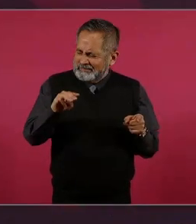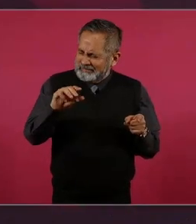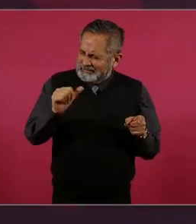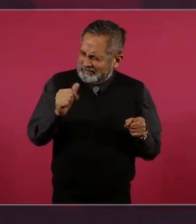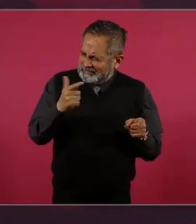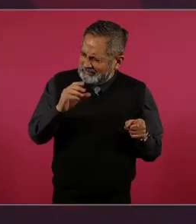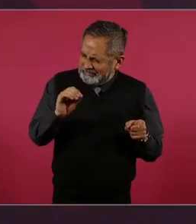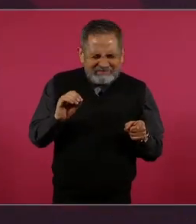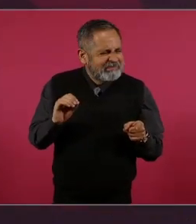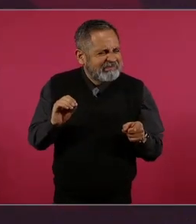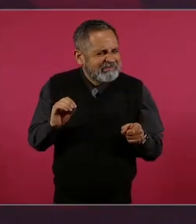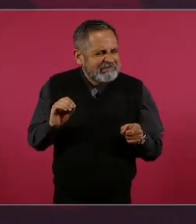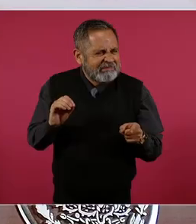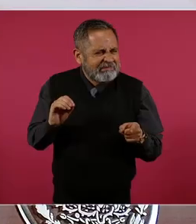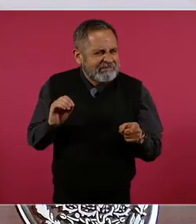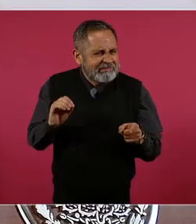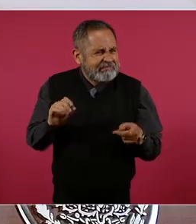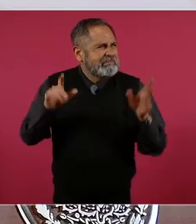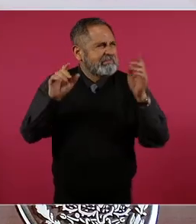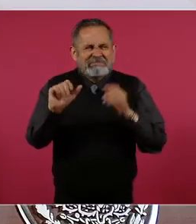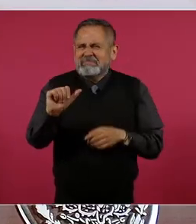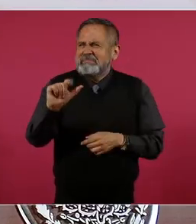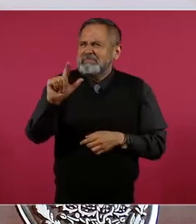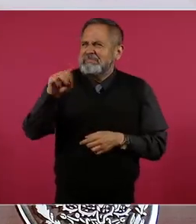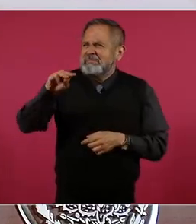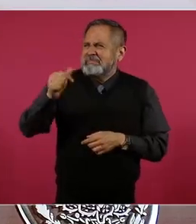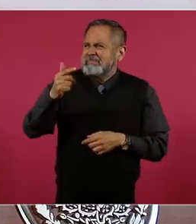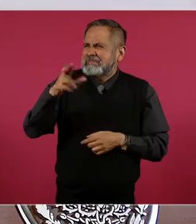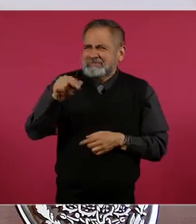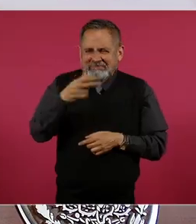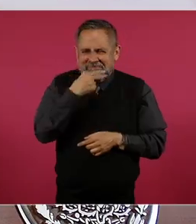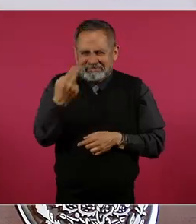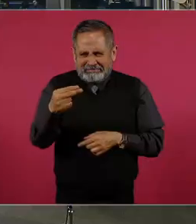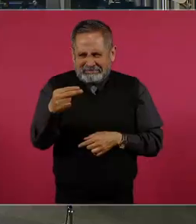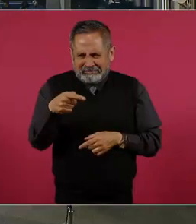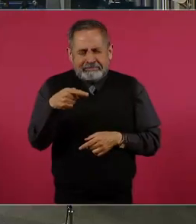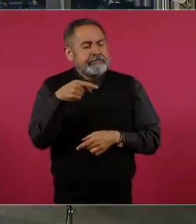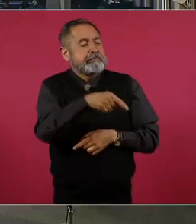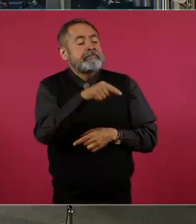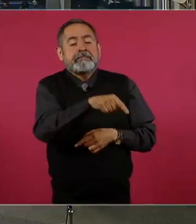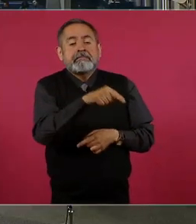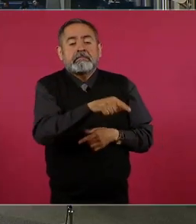ya había